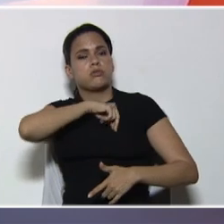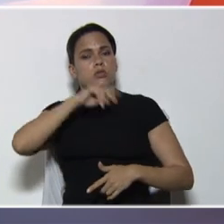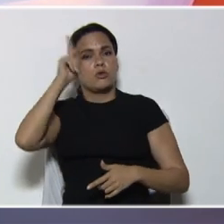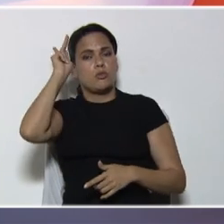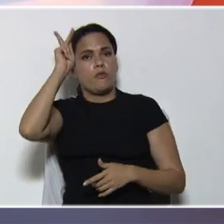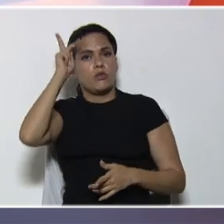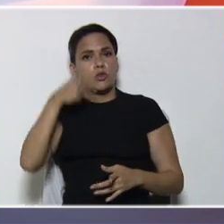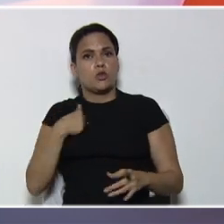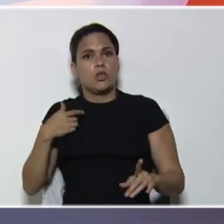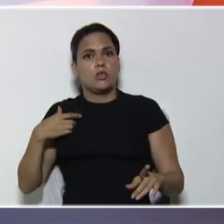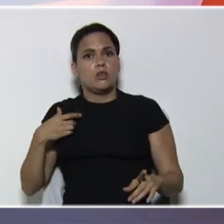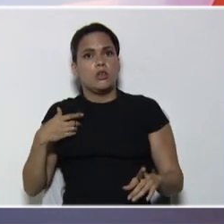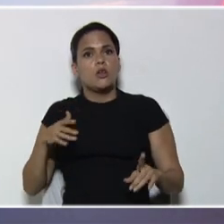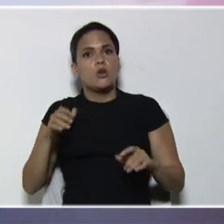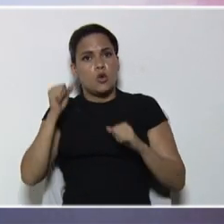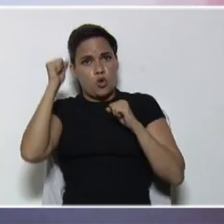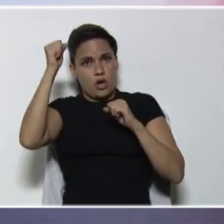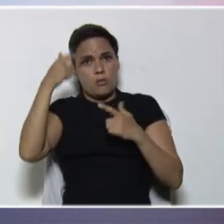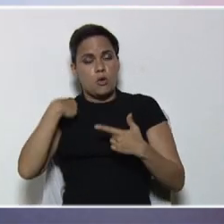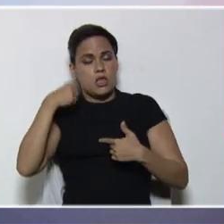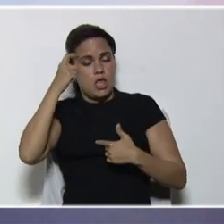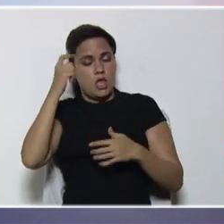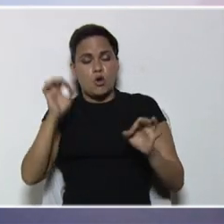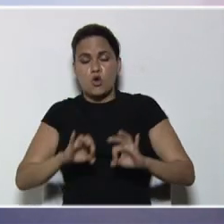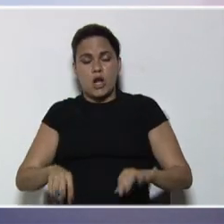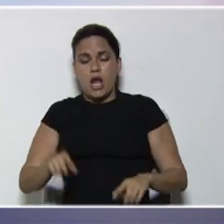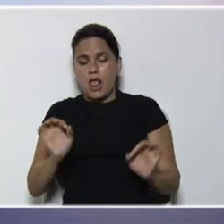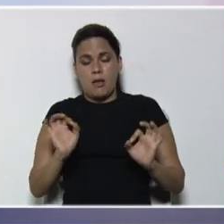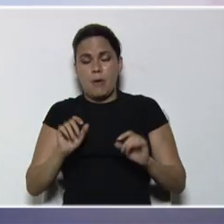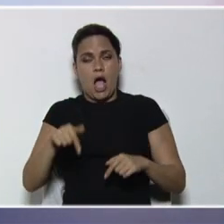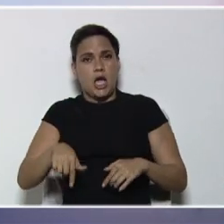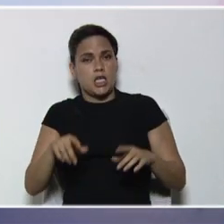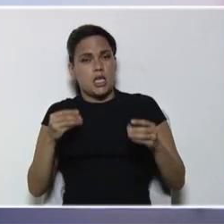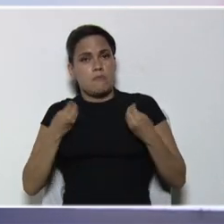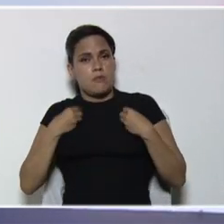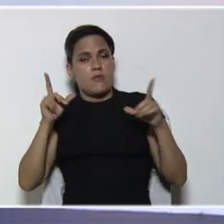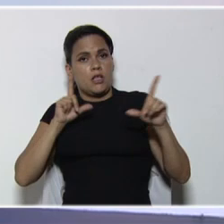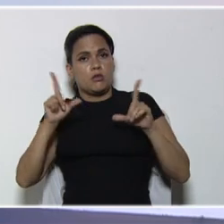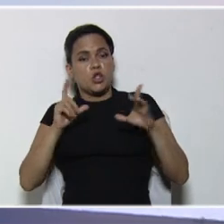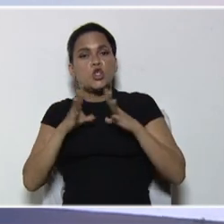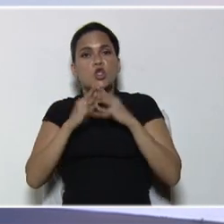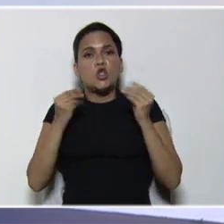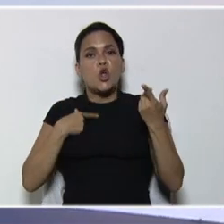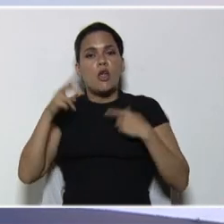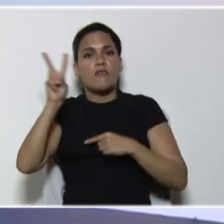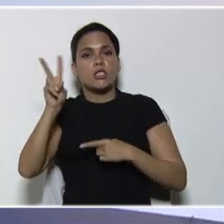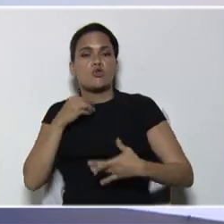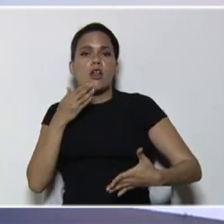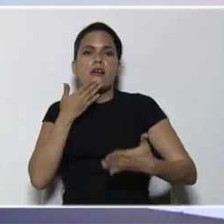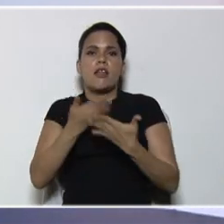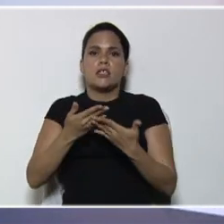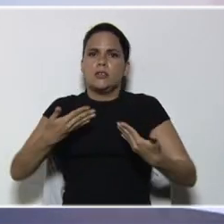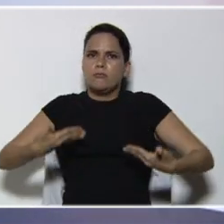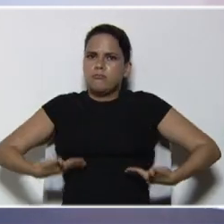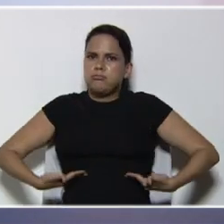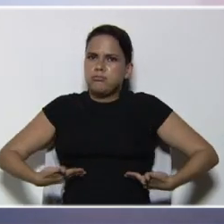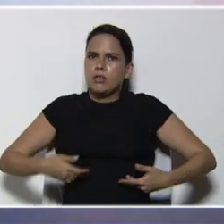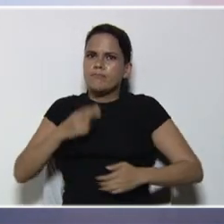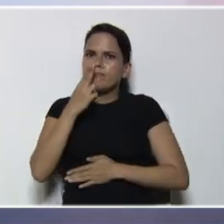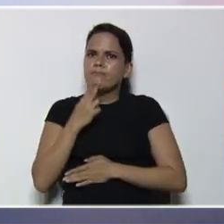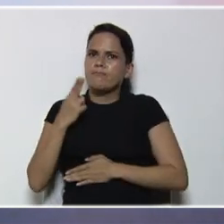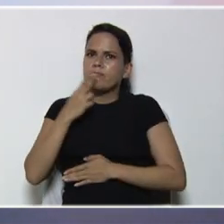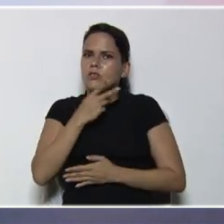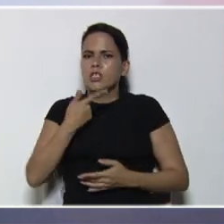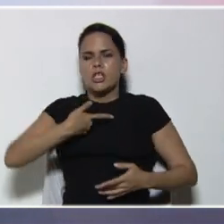logramos, el día de hoy, no solamente, acá en el estudio 1, de Vive TV, sino también, en toda Venezuela, gracias al esfuerzo, y al compromiso,